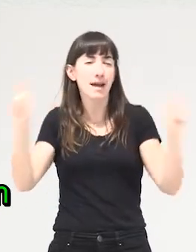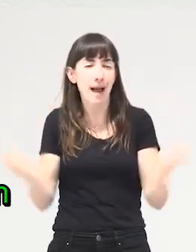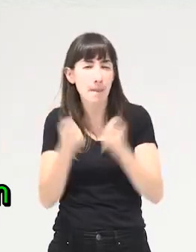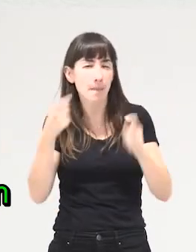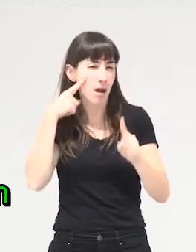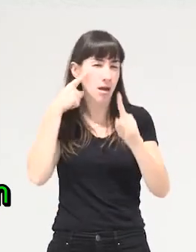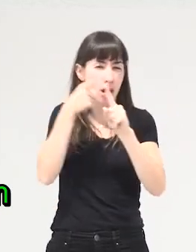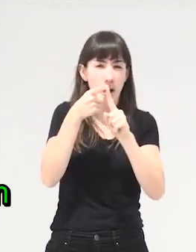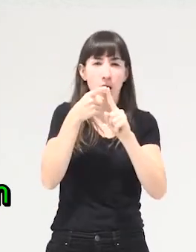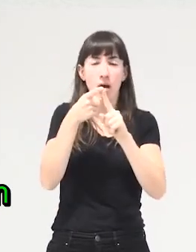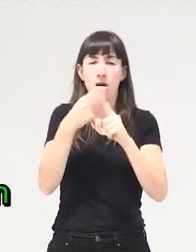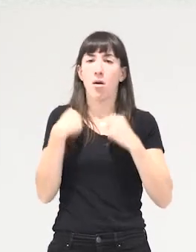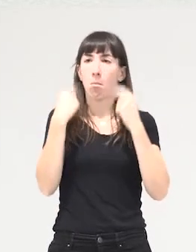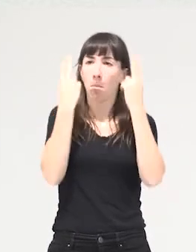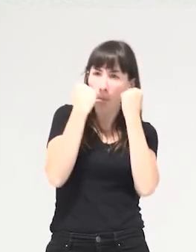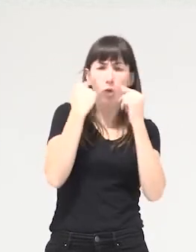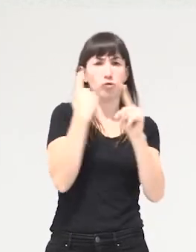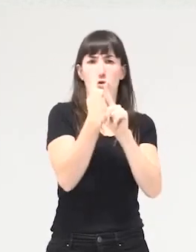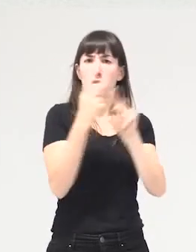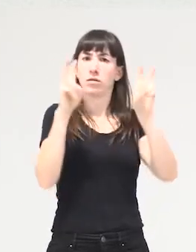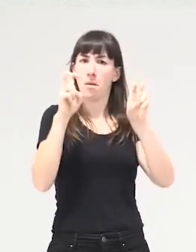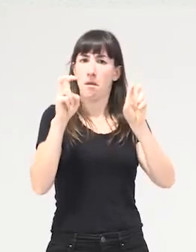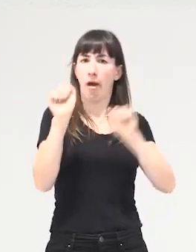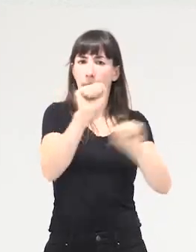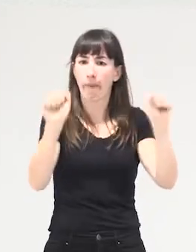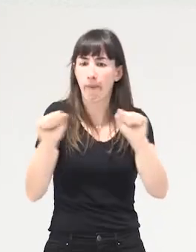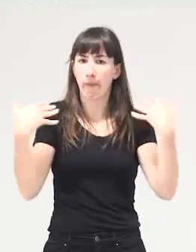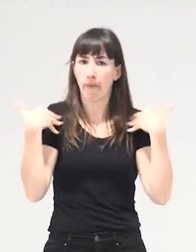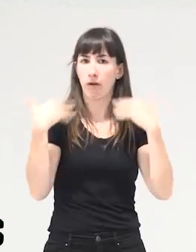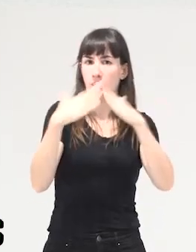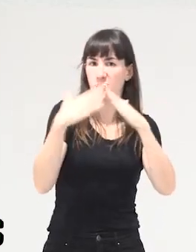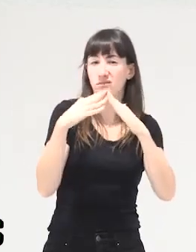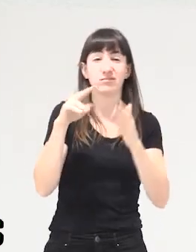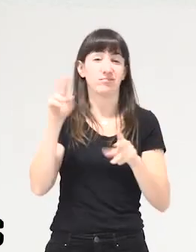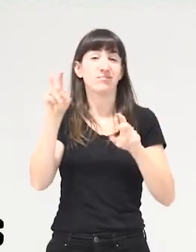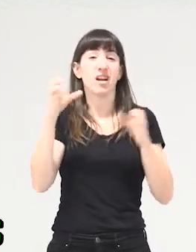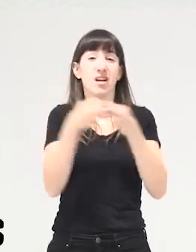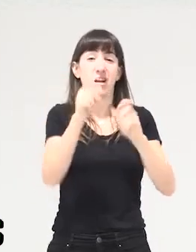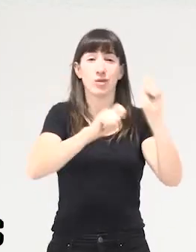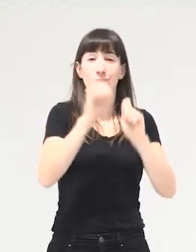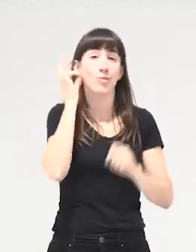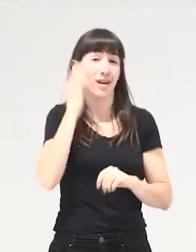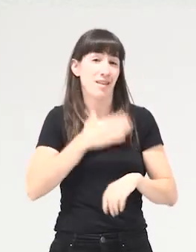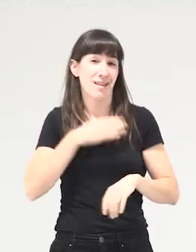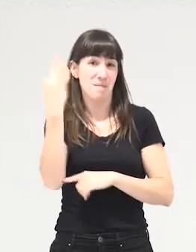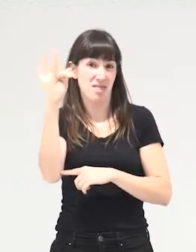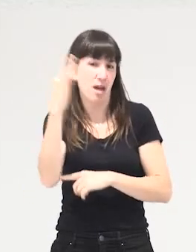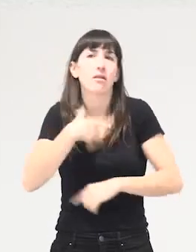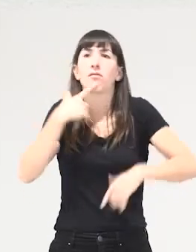la insumisión al servicio familiar obligatorio de la Asamblea de Mujeres de Vizcaya, por ejemplo, fecha podría haber sido cualquiera. La cuestión sería,